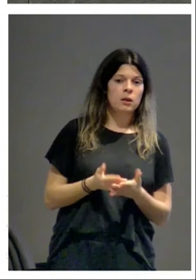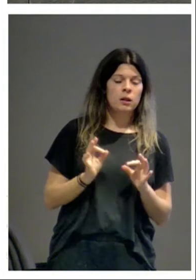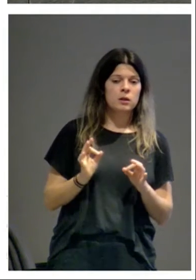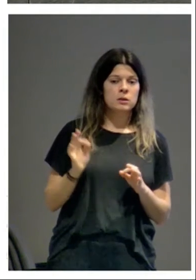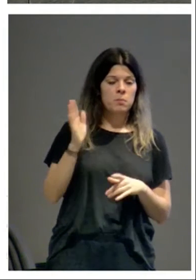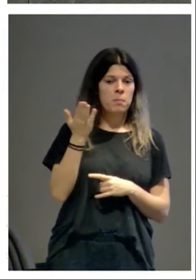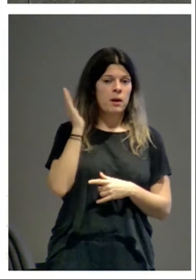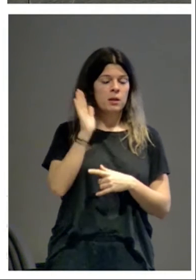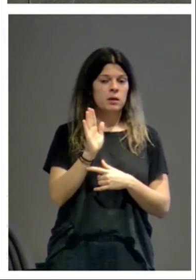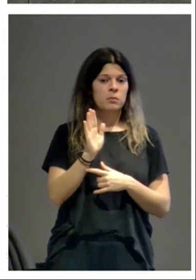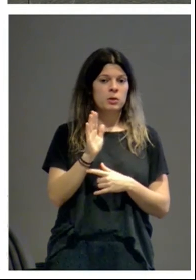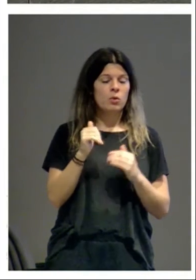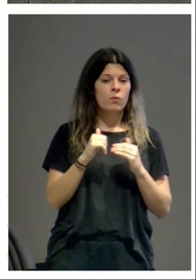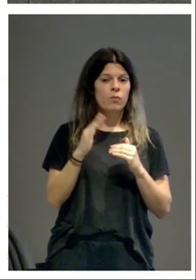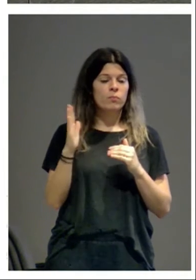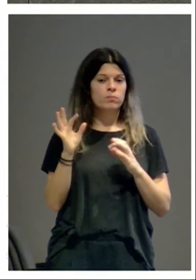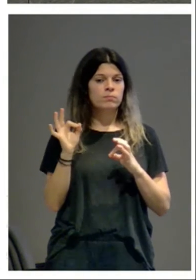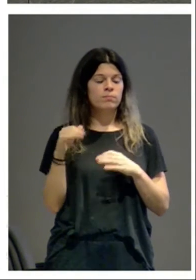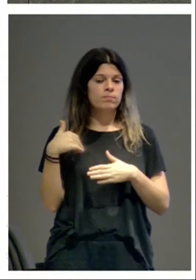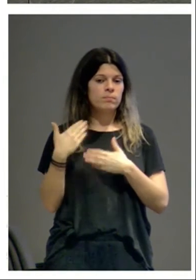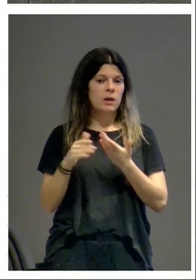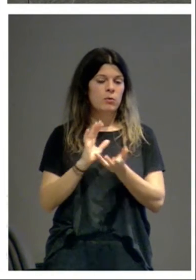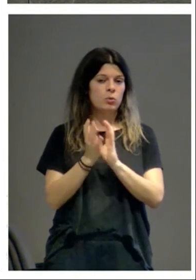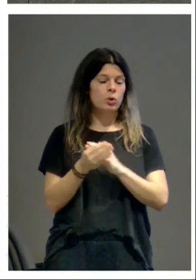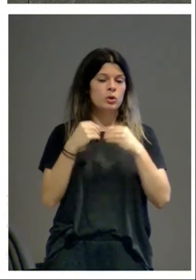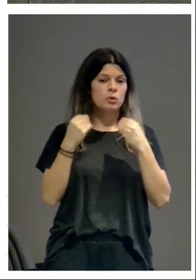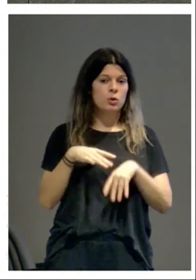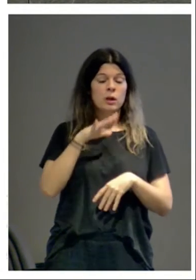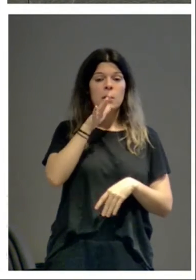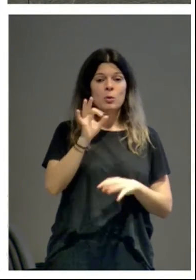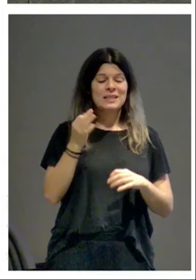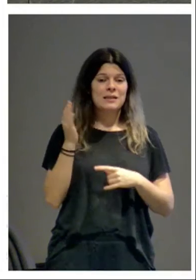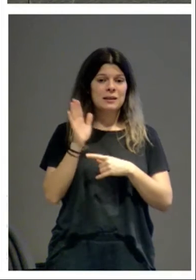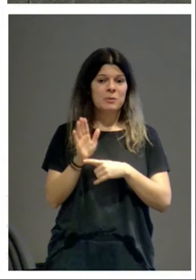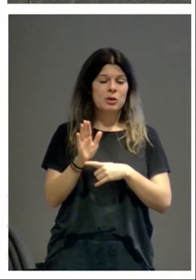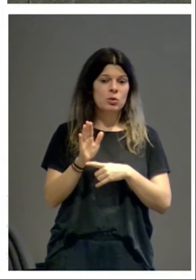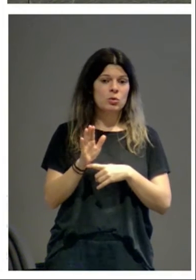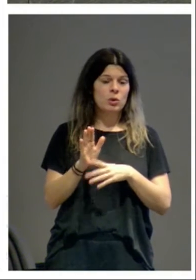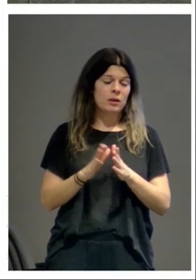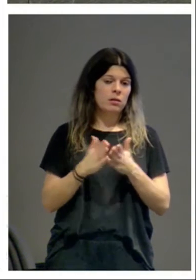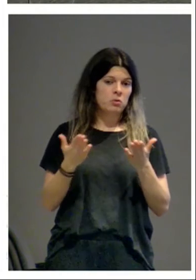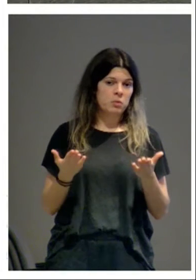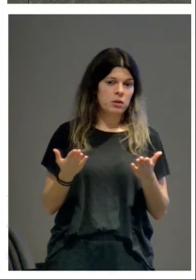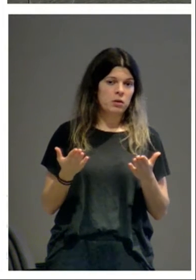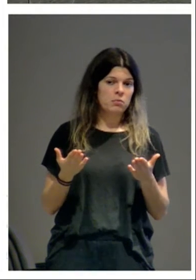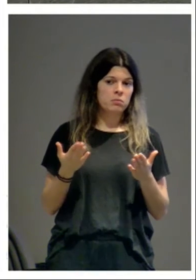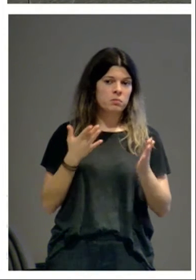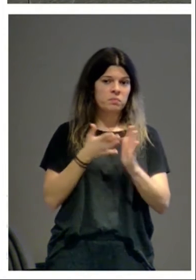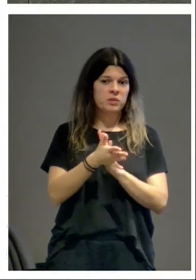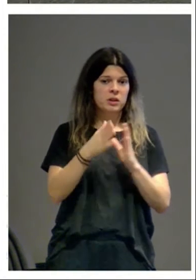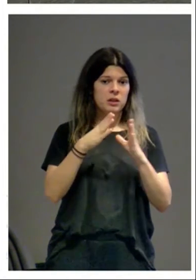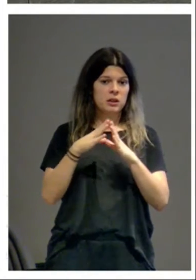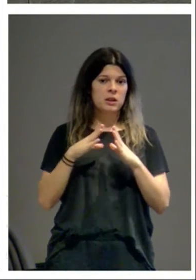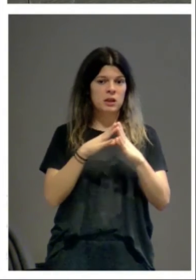por así decir, ajeno a una evolución histórica, porque es un planteamiento de enciclopedia, o sea, que están las iglesias por